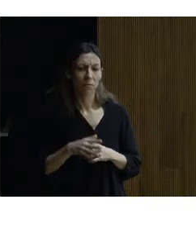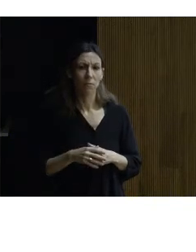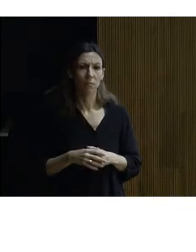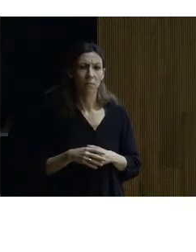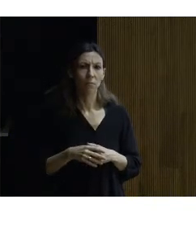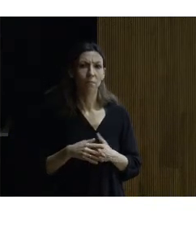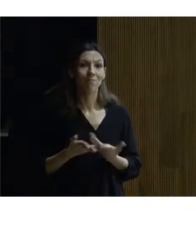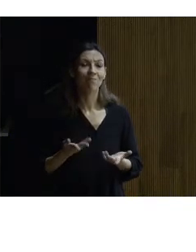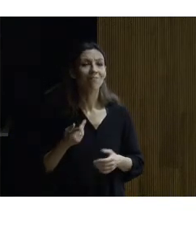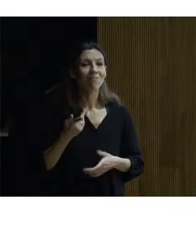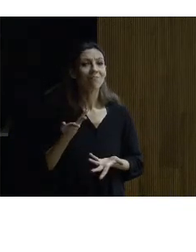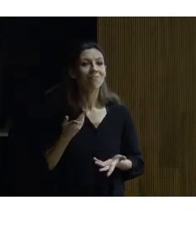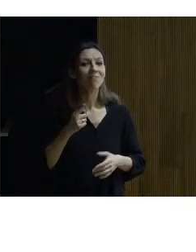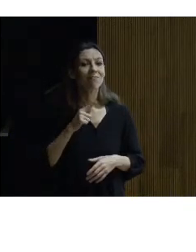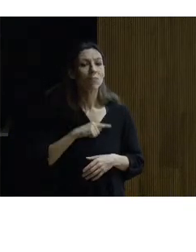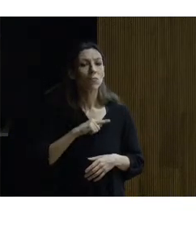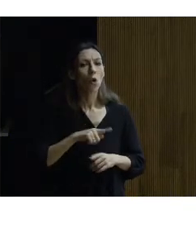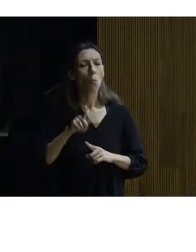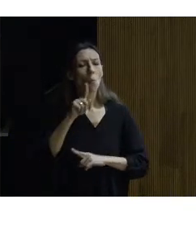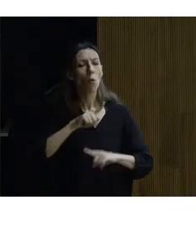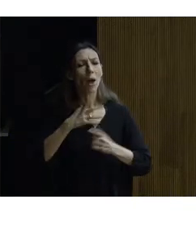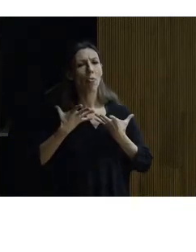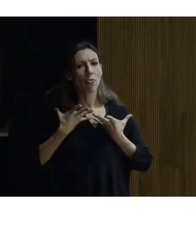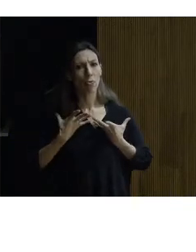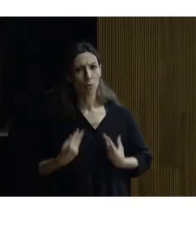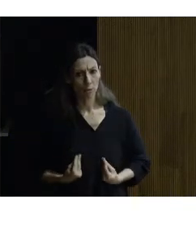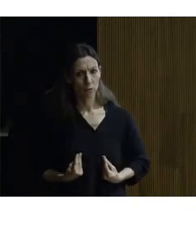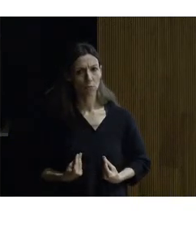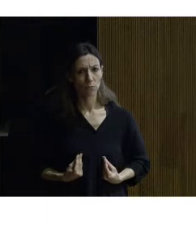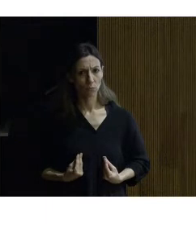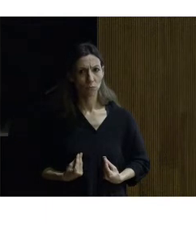experimentó trastornos depresivos los cuales